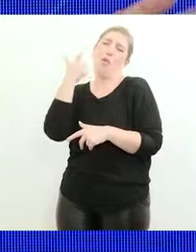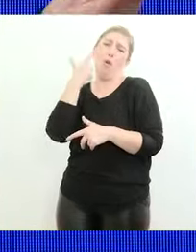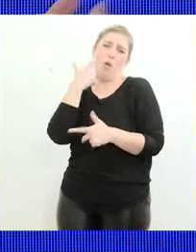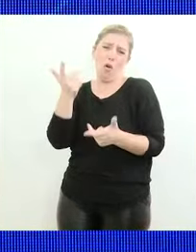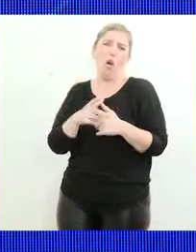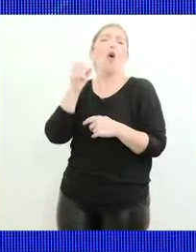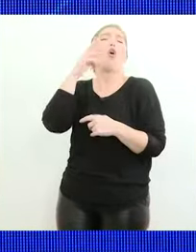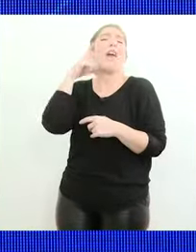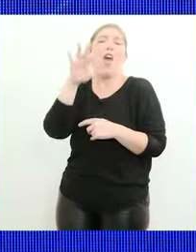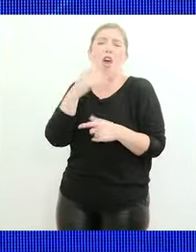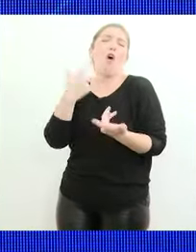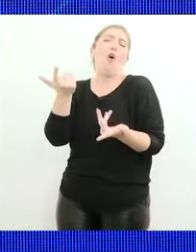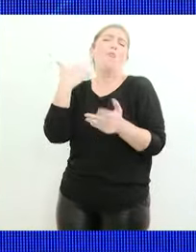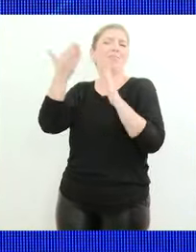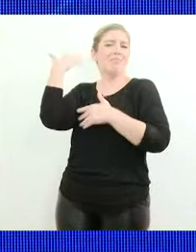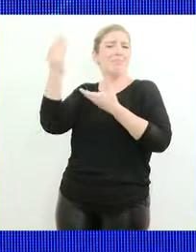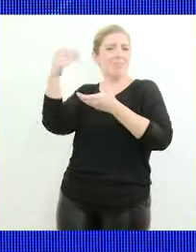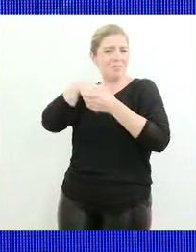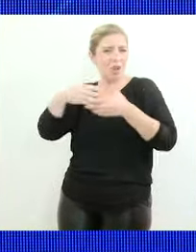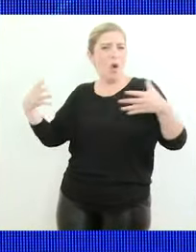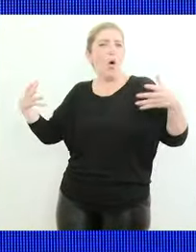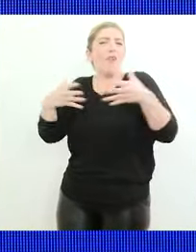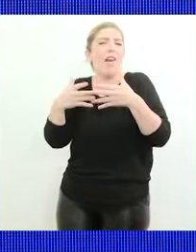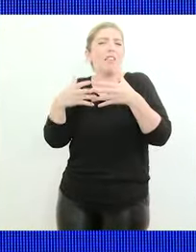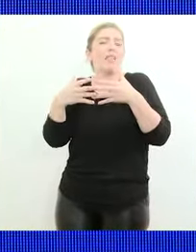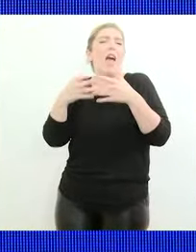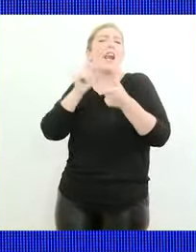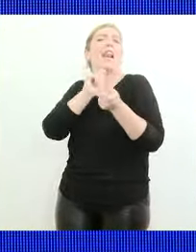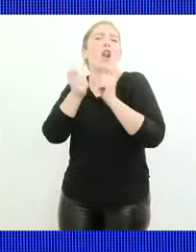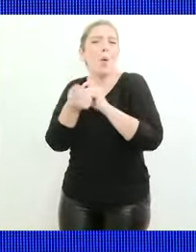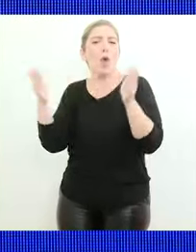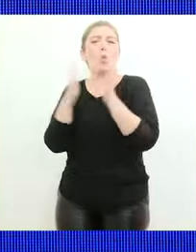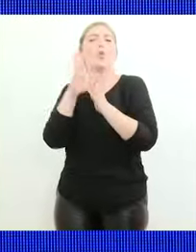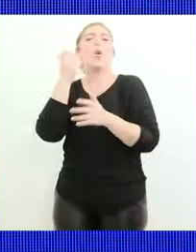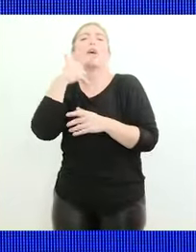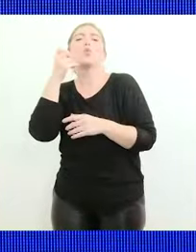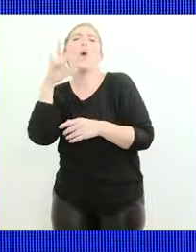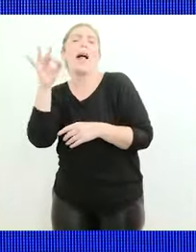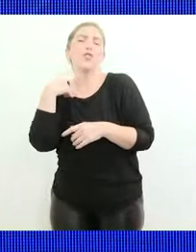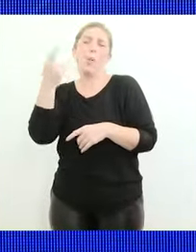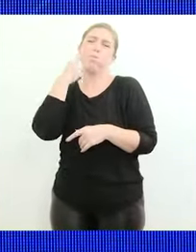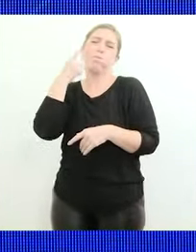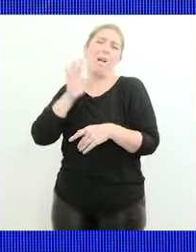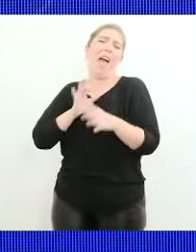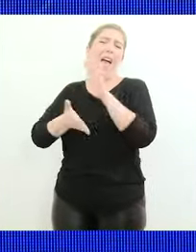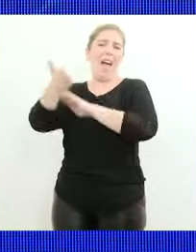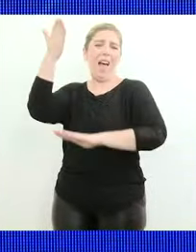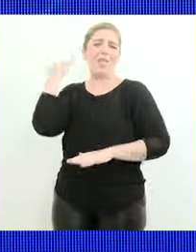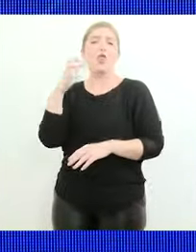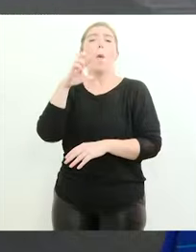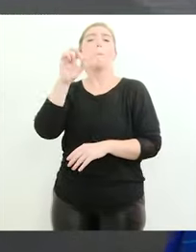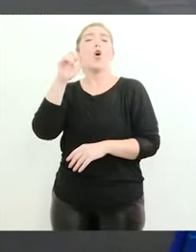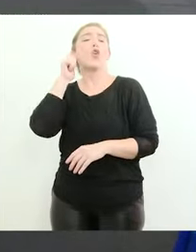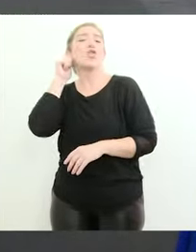Es más, Orrego fue en algún momento parte del Frente Renovador junto con Basualdo, lo conozco hace muchos años. Poggi